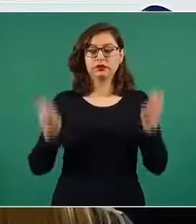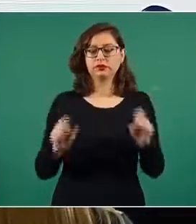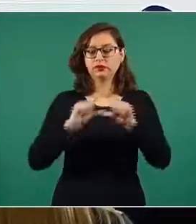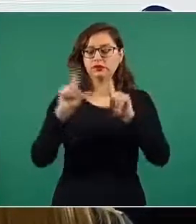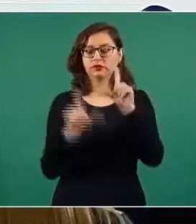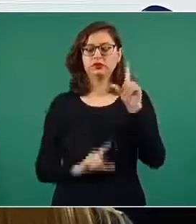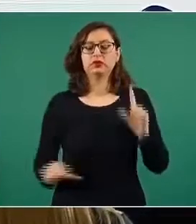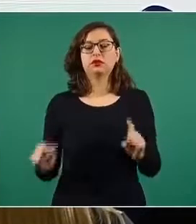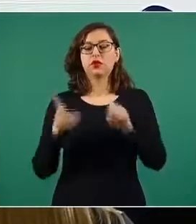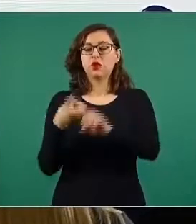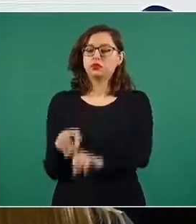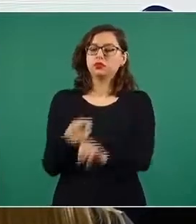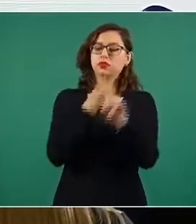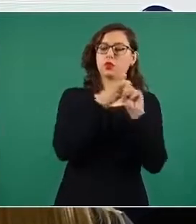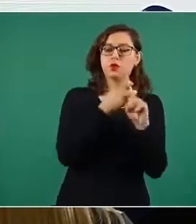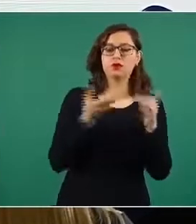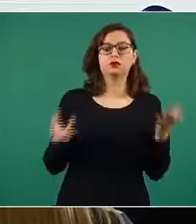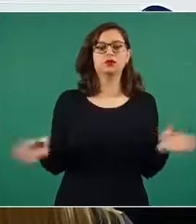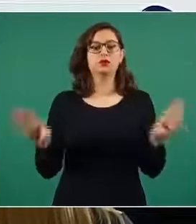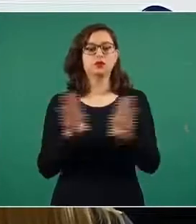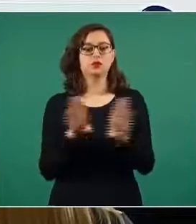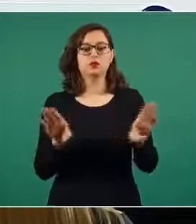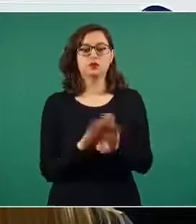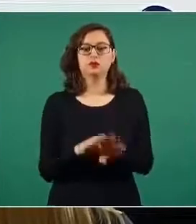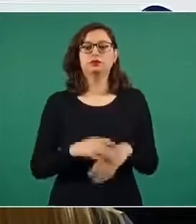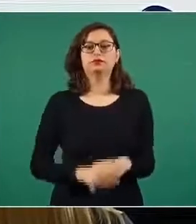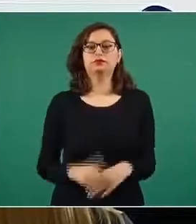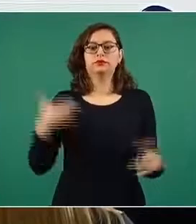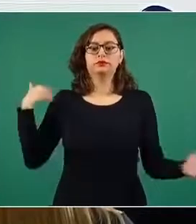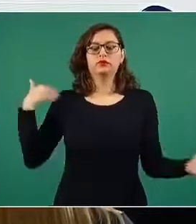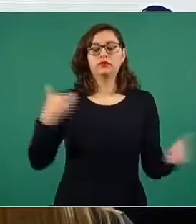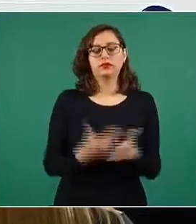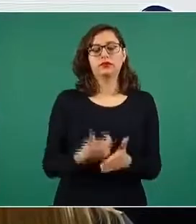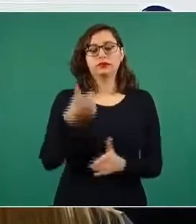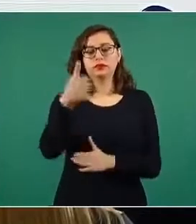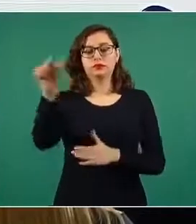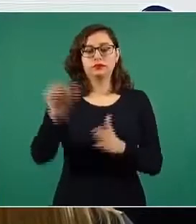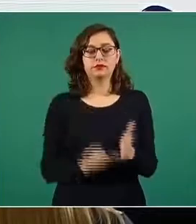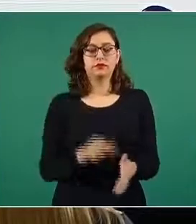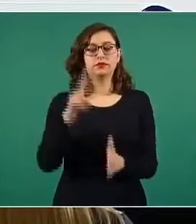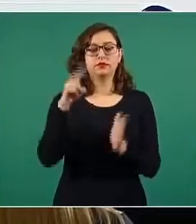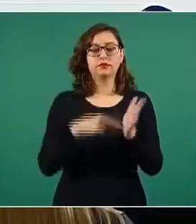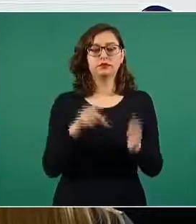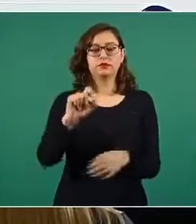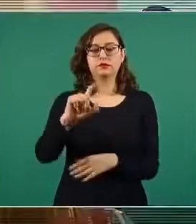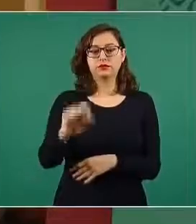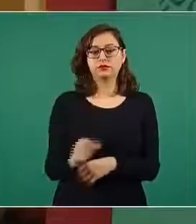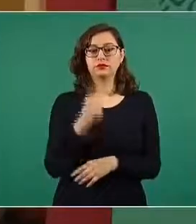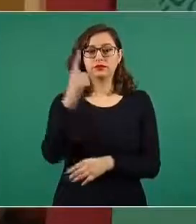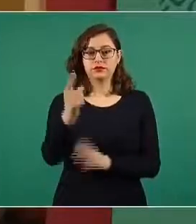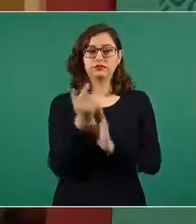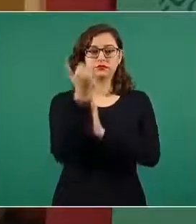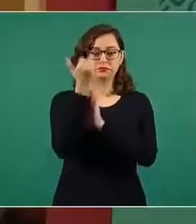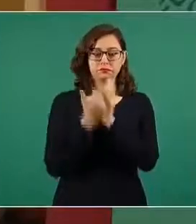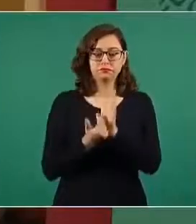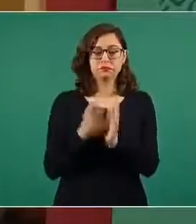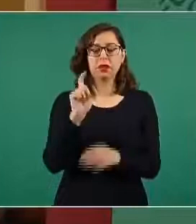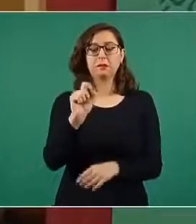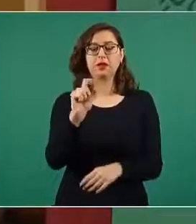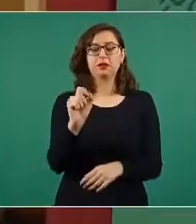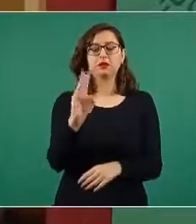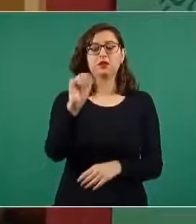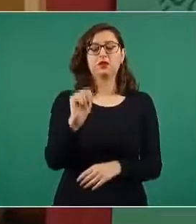país. Los primeros seis meses del dos mil veintiuno el secuestro disminuyó veintinueve por ciento